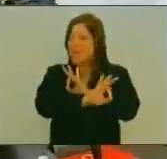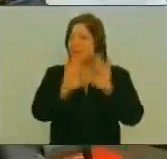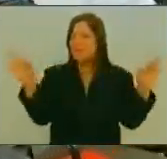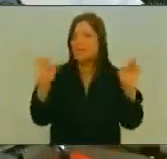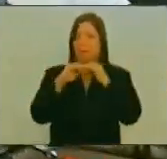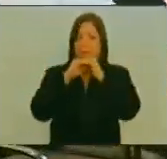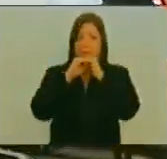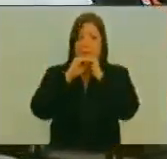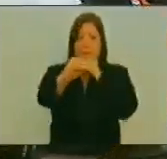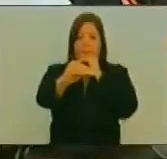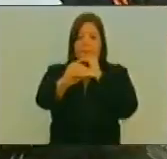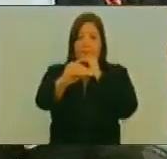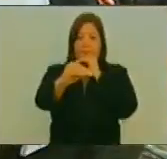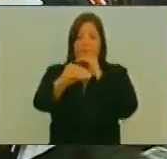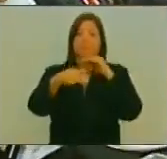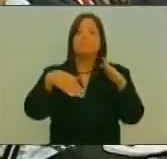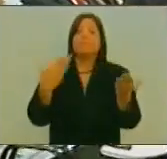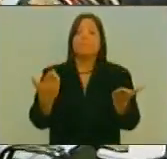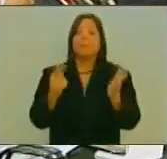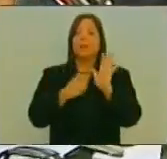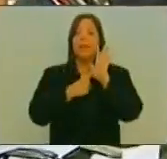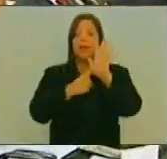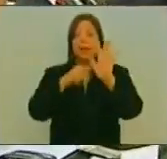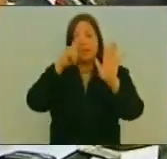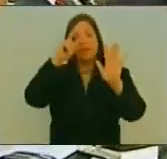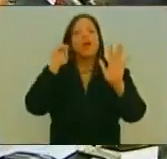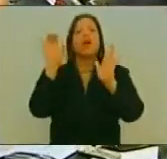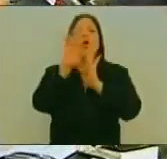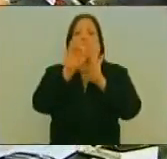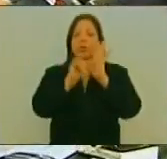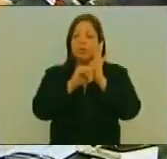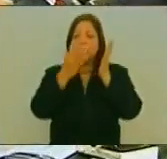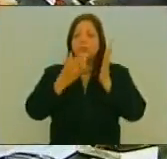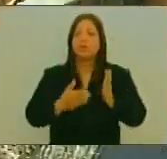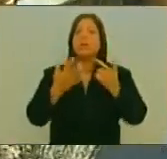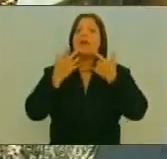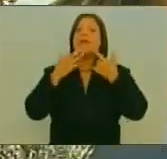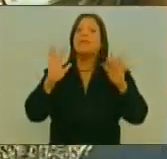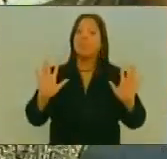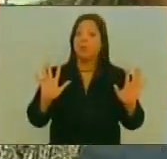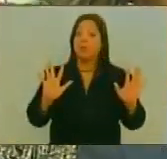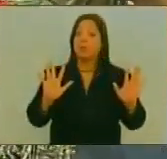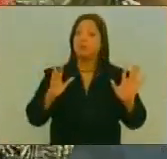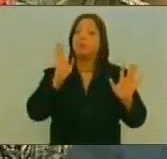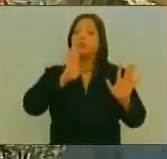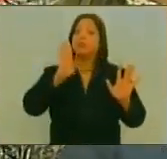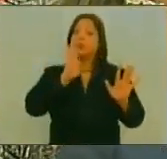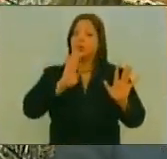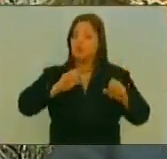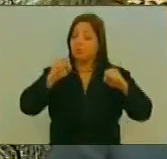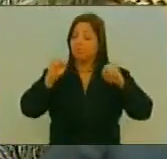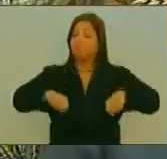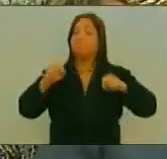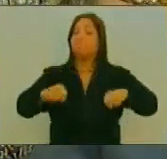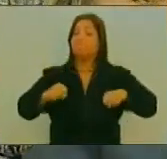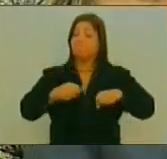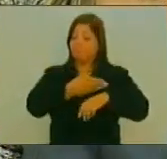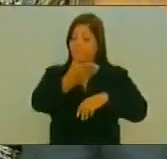Alguna Presentando Al Pleno De constituyentes Ejemplos Que sustentaron Su afirmación